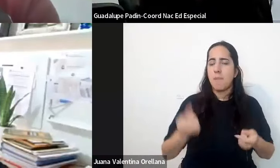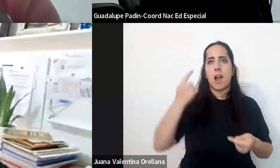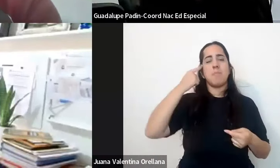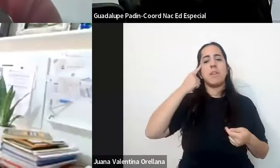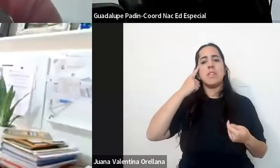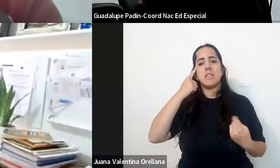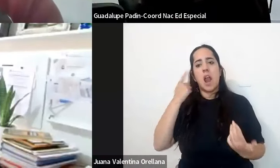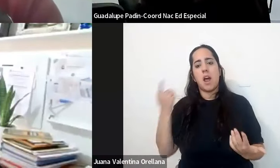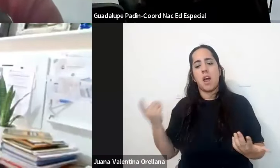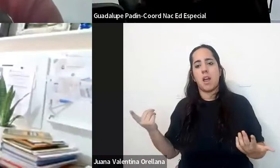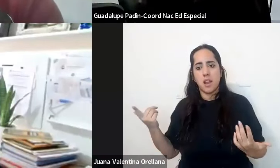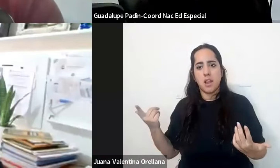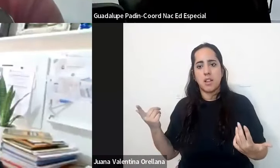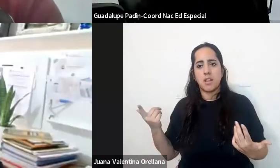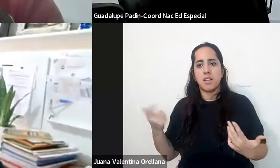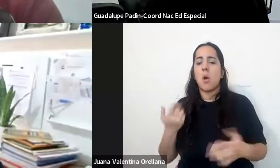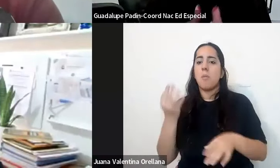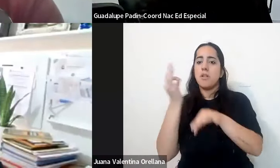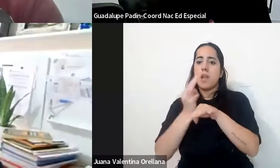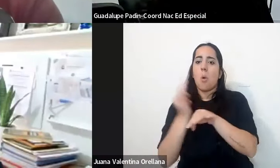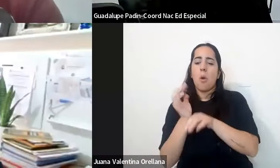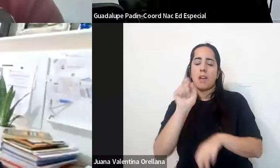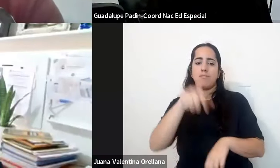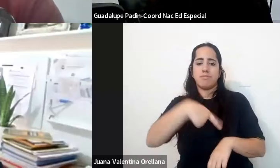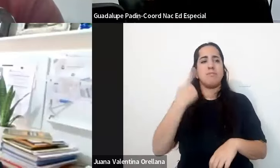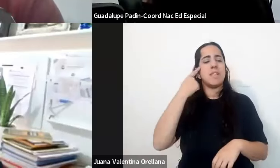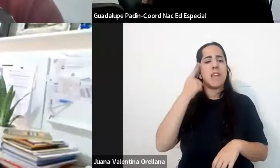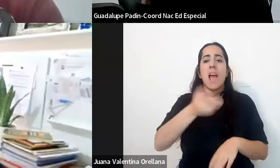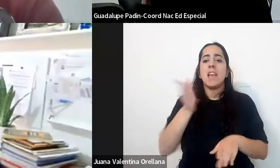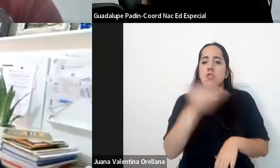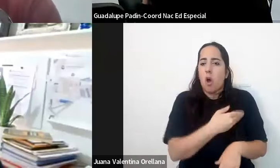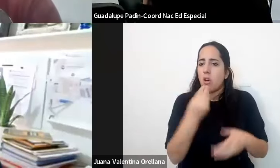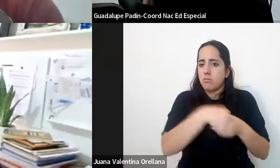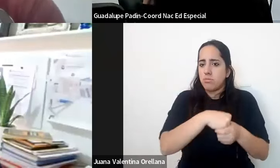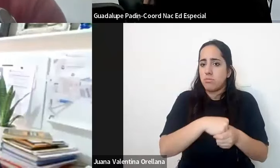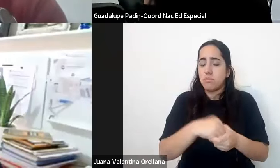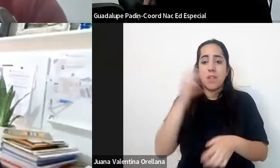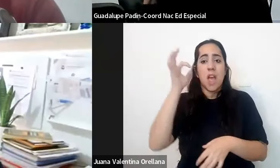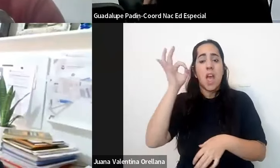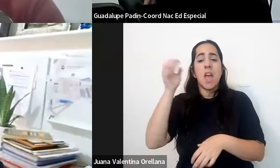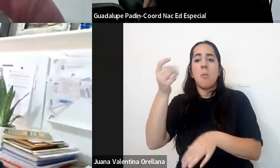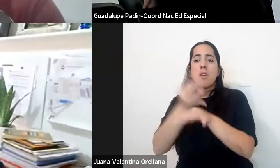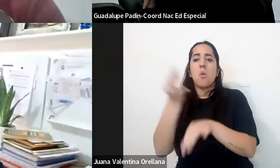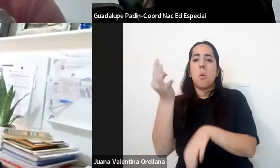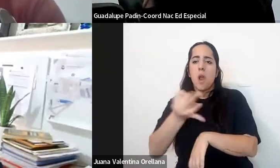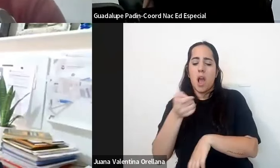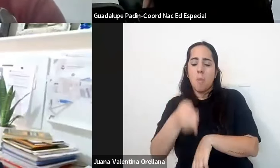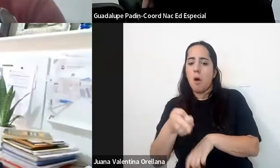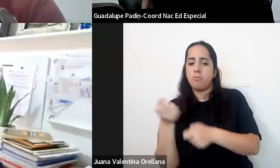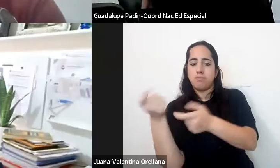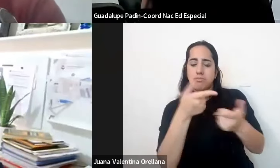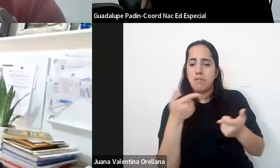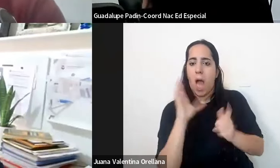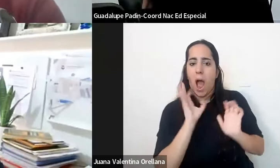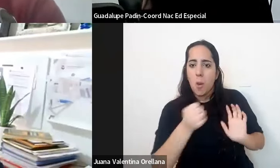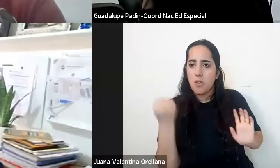tiene que pasar en las escuelas ordinarias como si la escuela especial no estuviese brindando algo muy importante al sistema digo si la escuela lo brinda